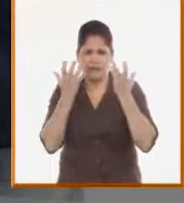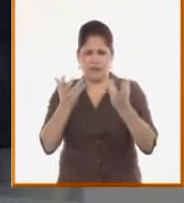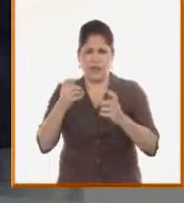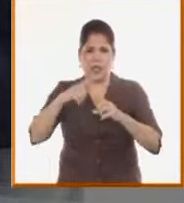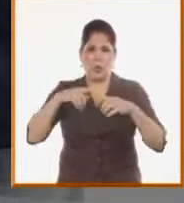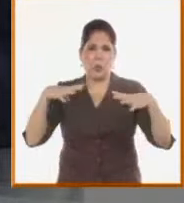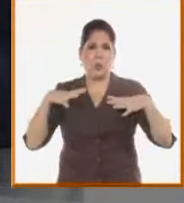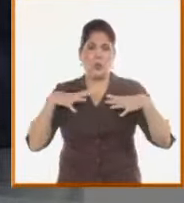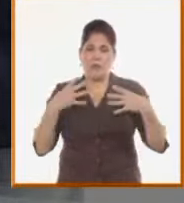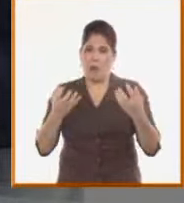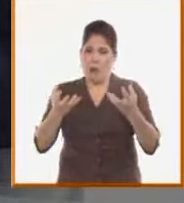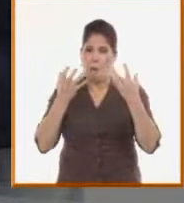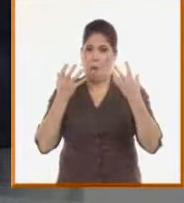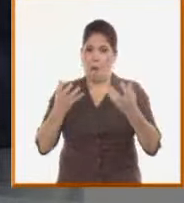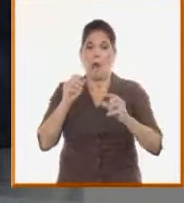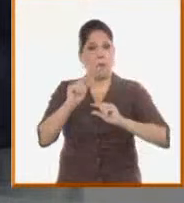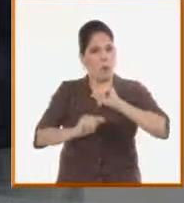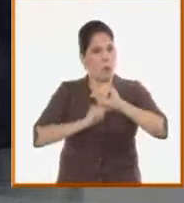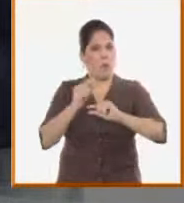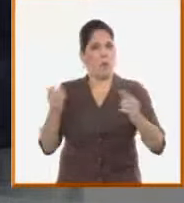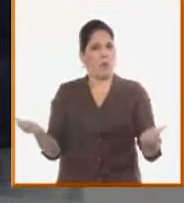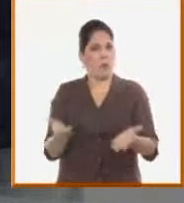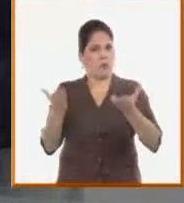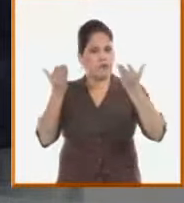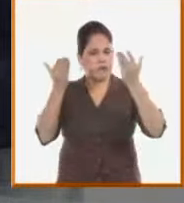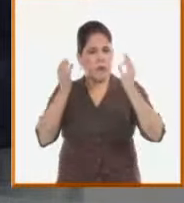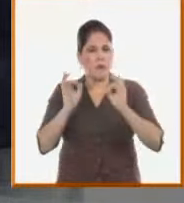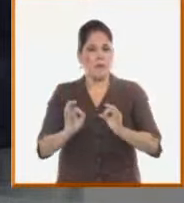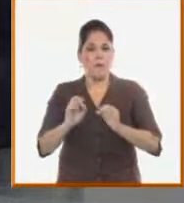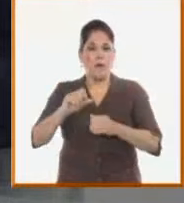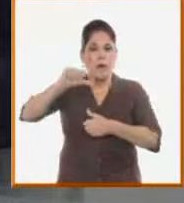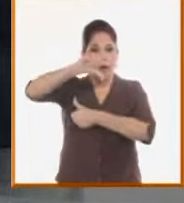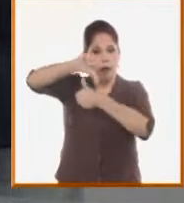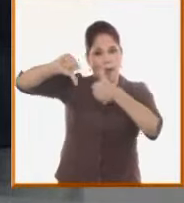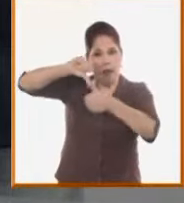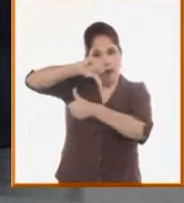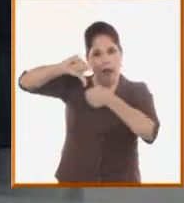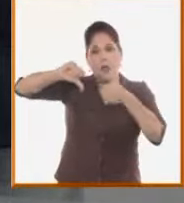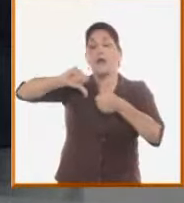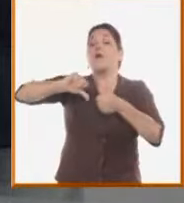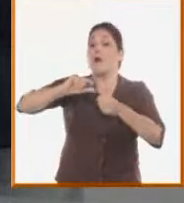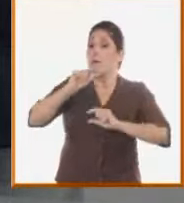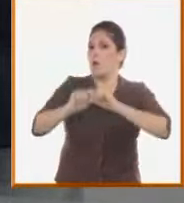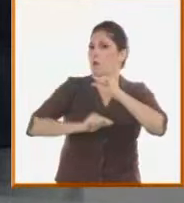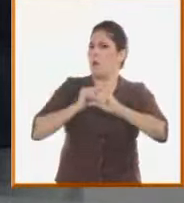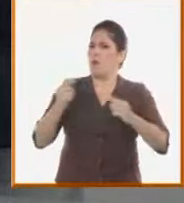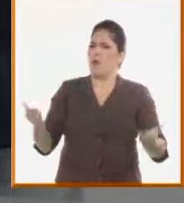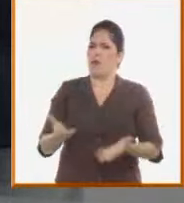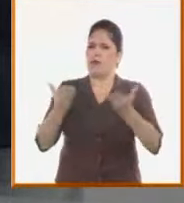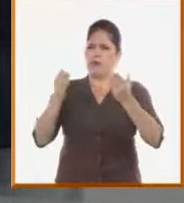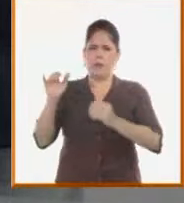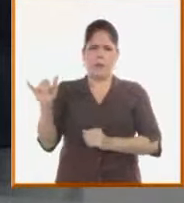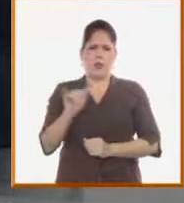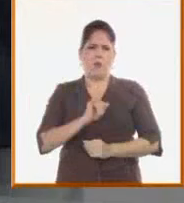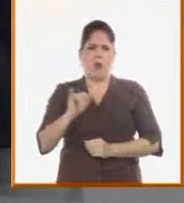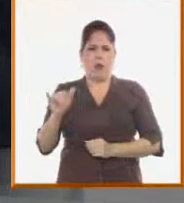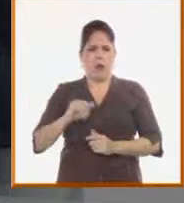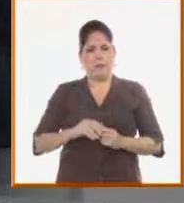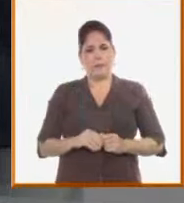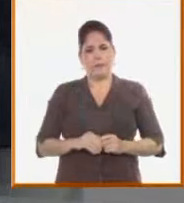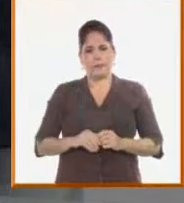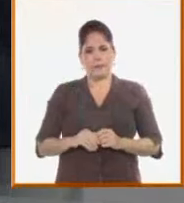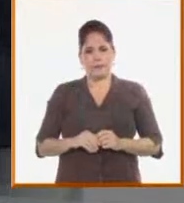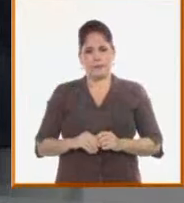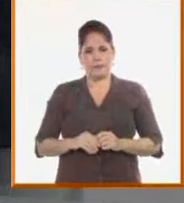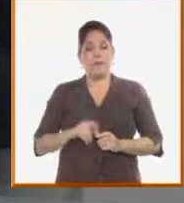recupera increíblemente. El Caribe también ha tenido una alta recuperación. Y